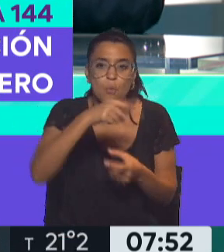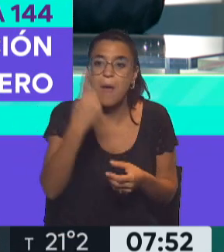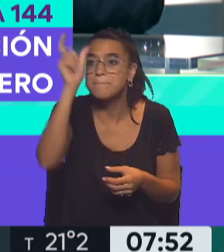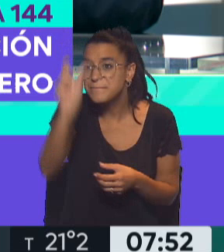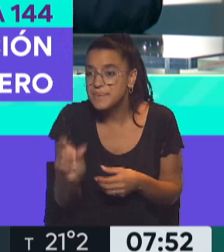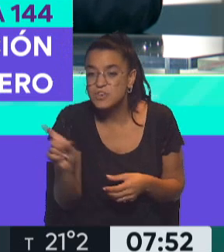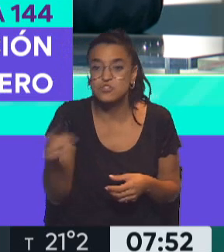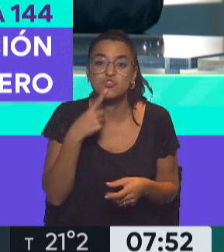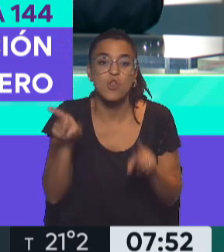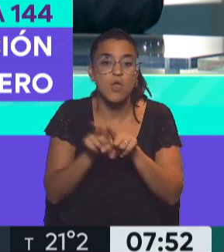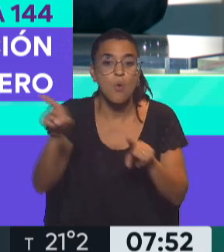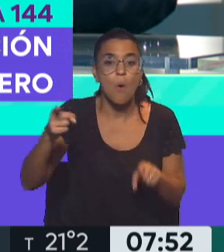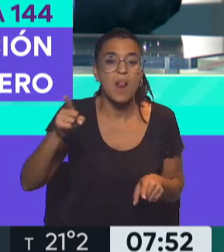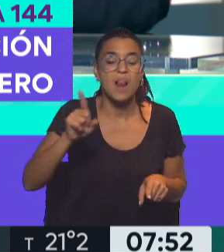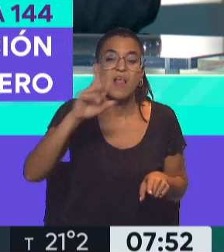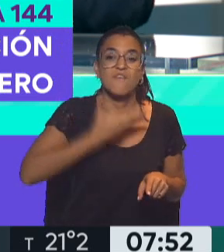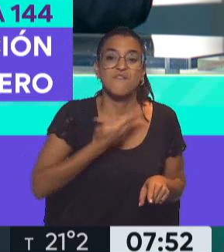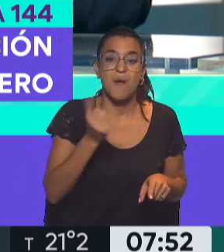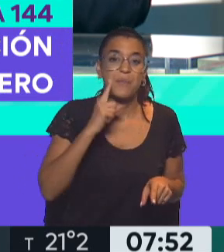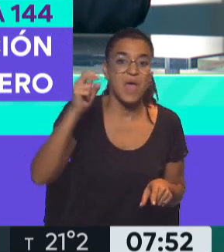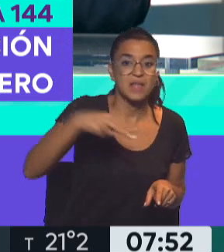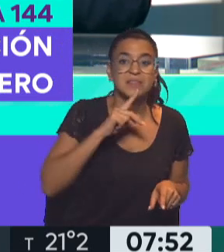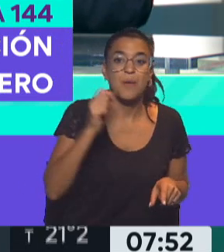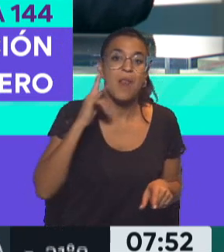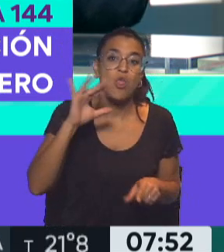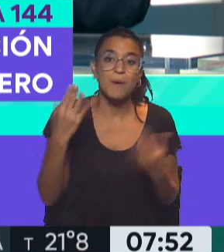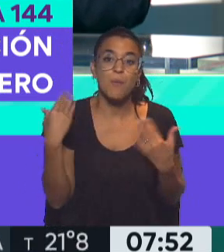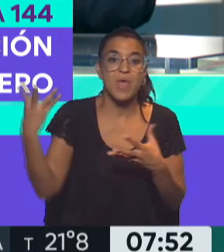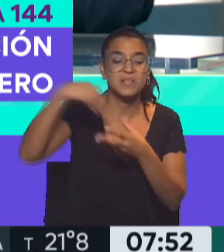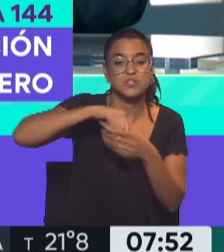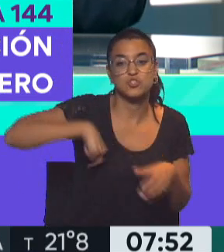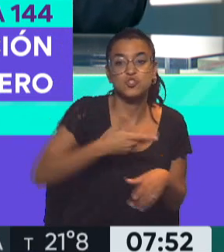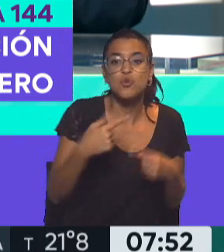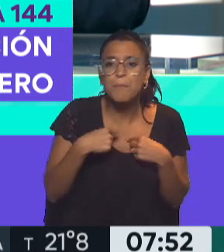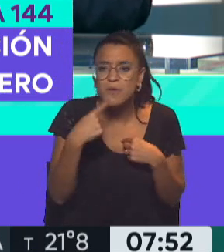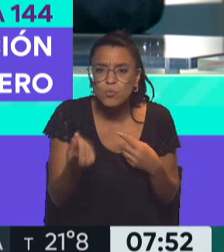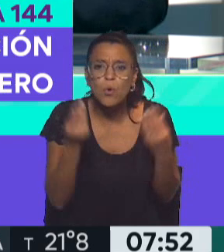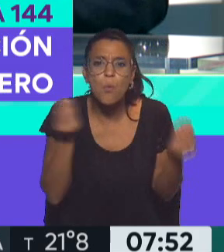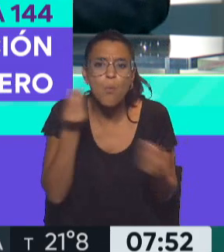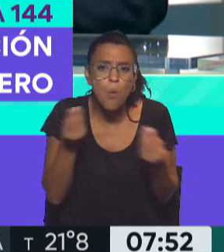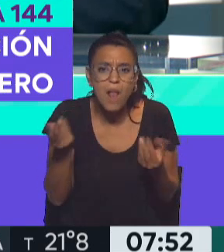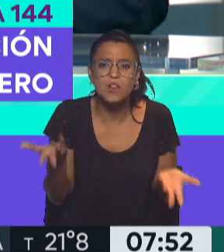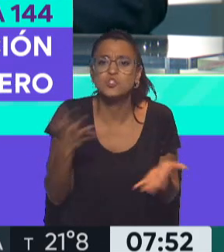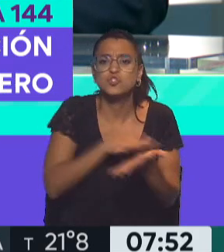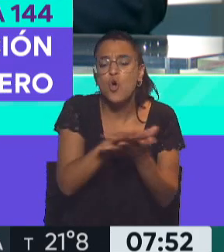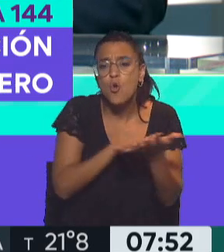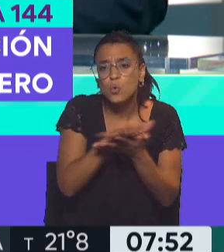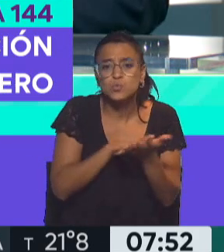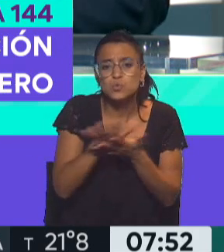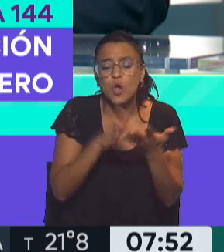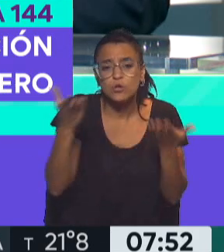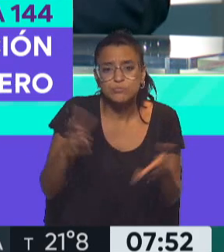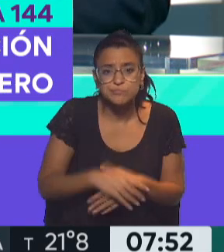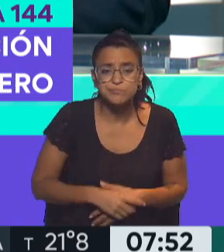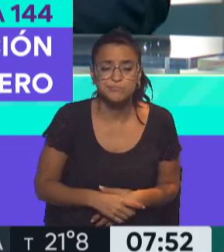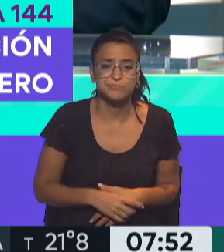persona como Fabián Tablado para que pueda reinsertarse en la sociedad. Lo que pregunto es cuál es entonces la solución en ese caso.